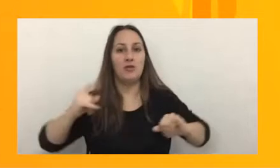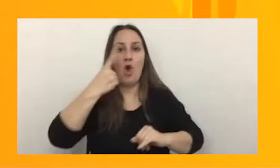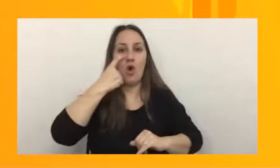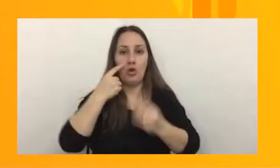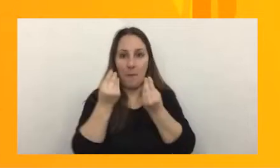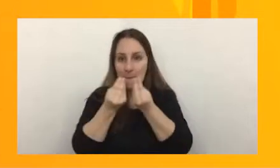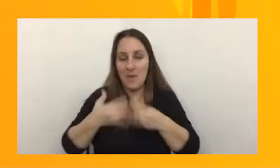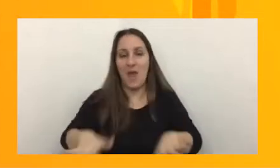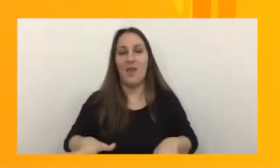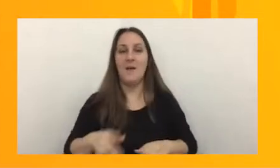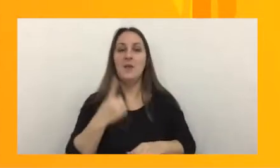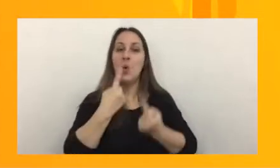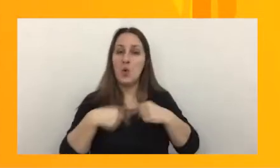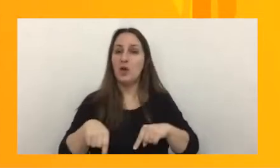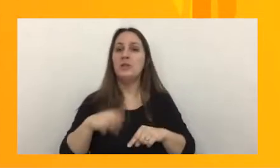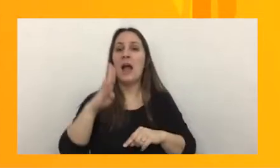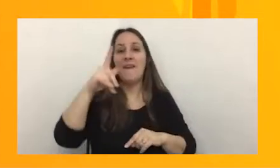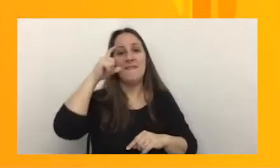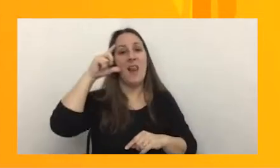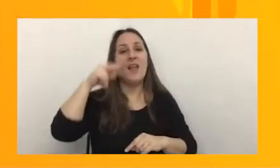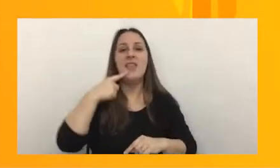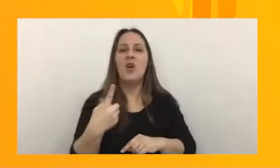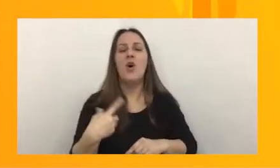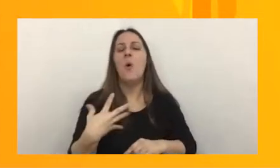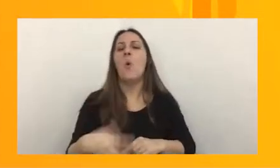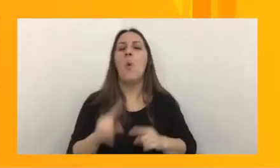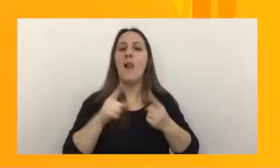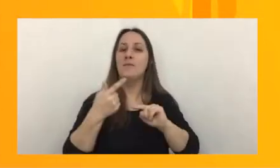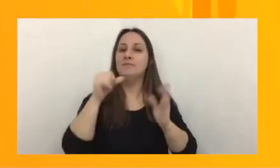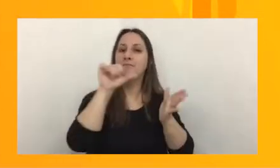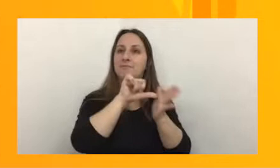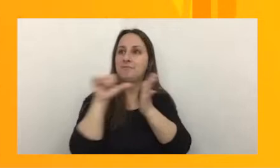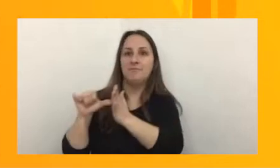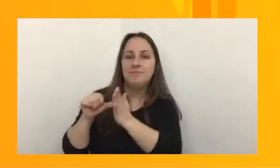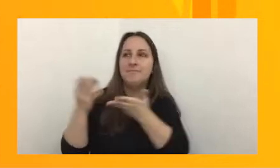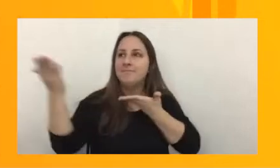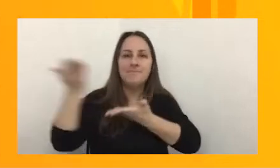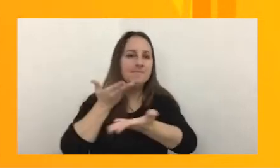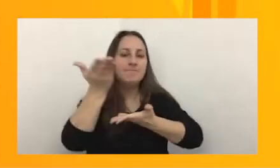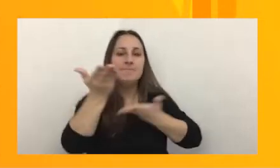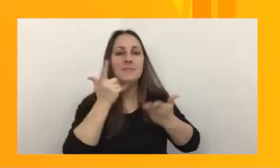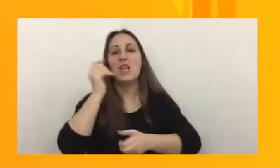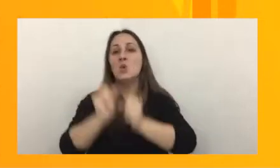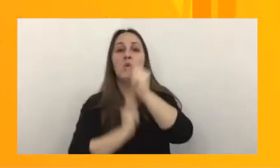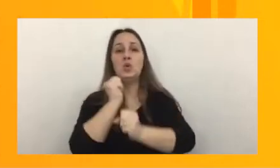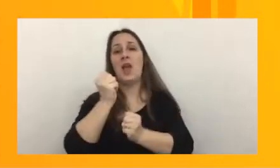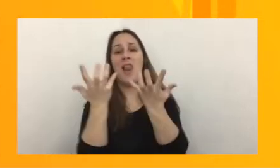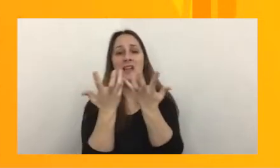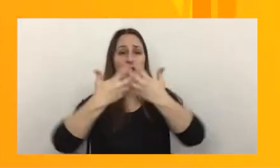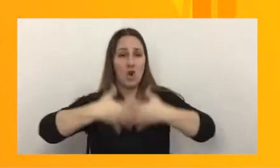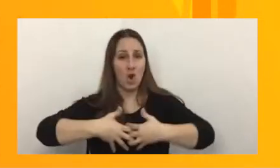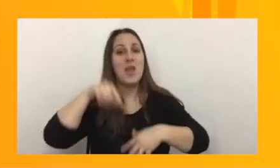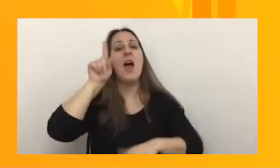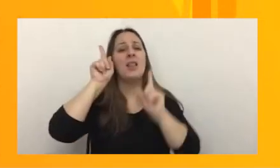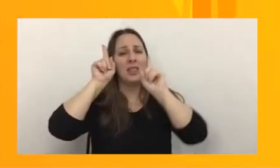a lo que Belén refirió varias veces la transnacionalidad a la que nos obligó la industria tecnológica también está